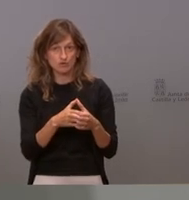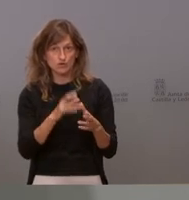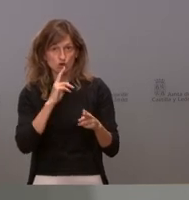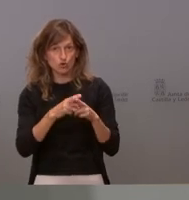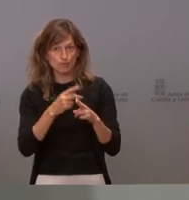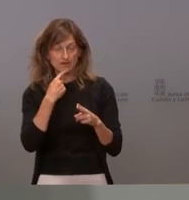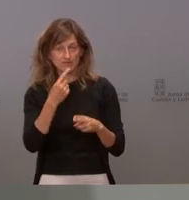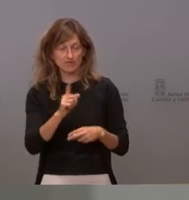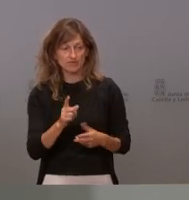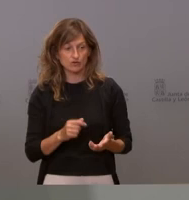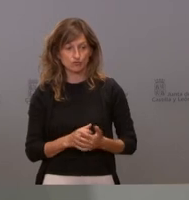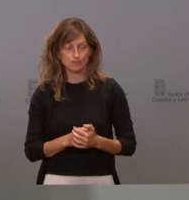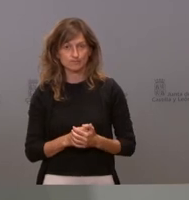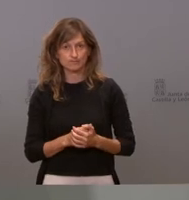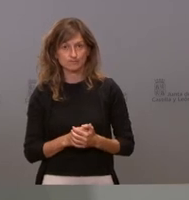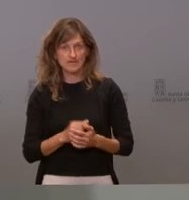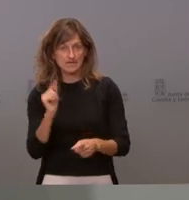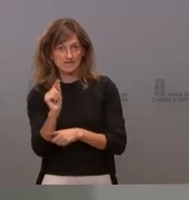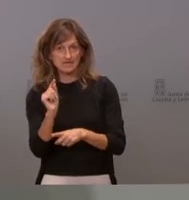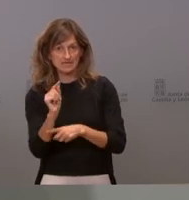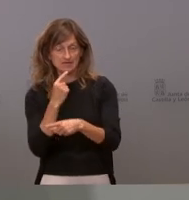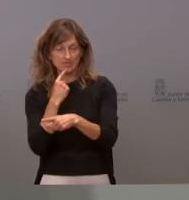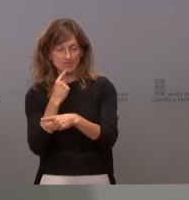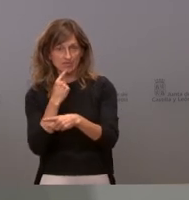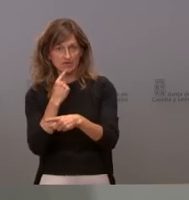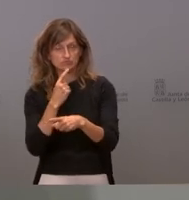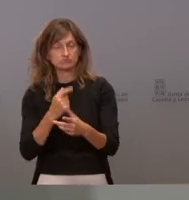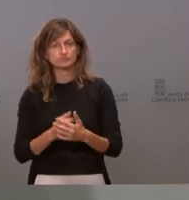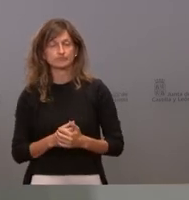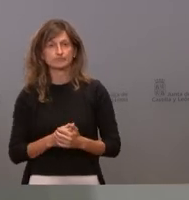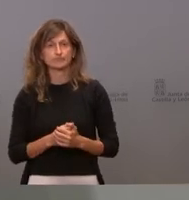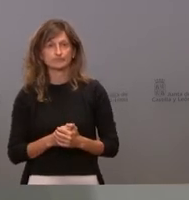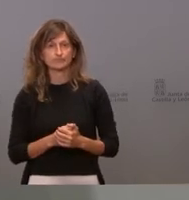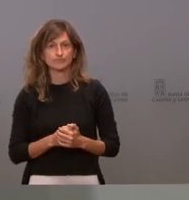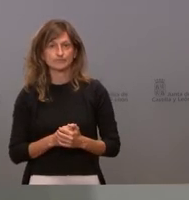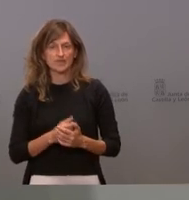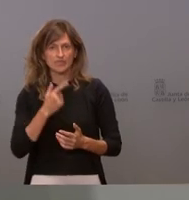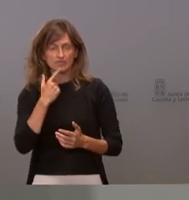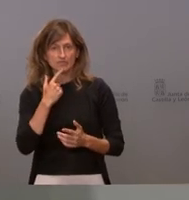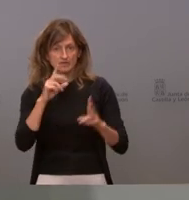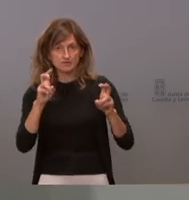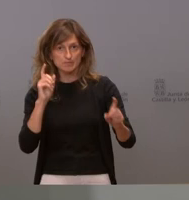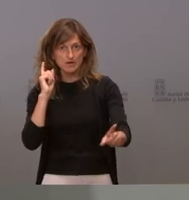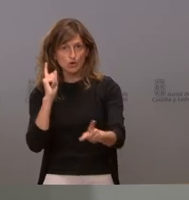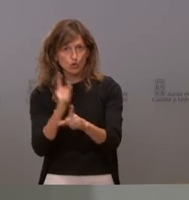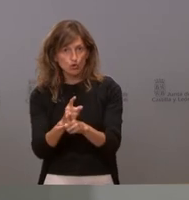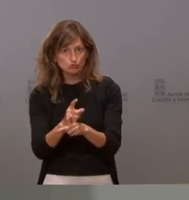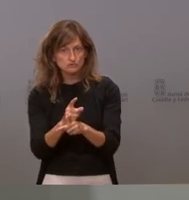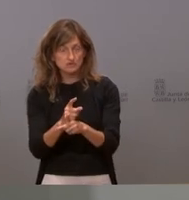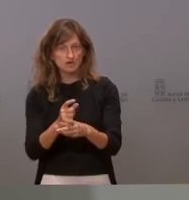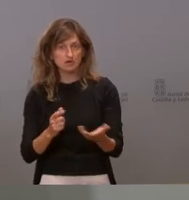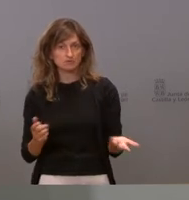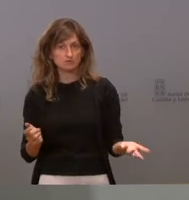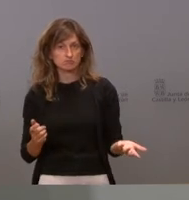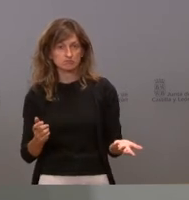que el que hace esta crítica se manifiestan en contra de